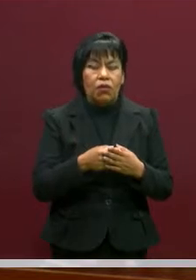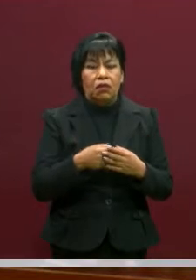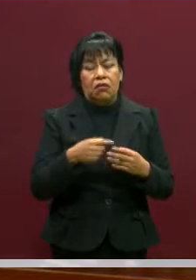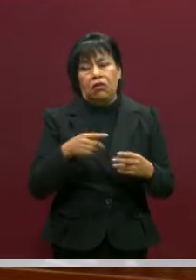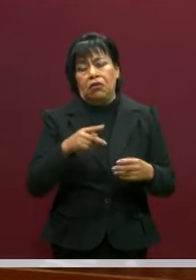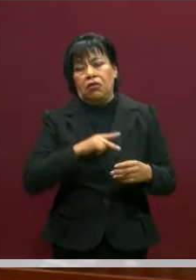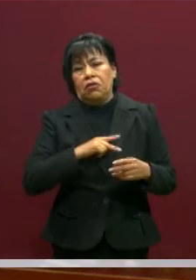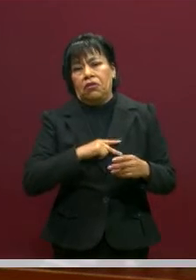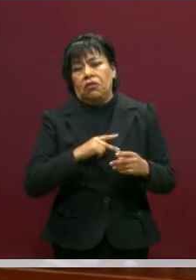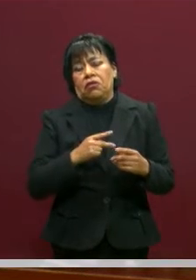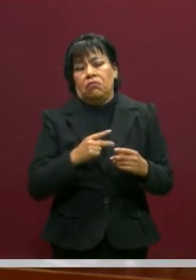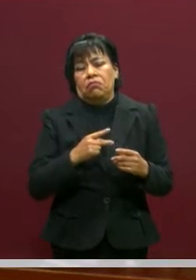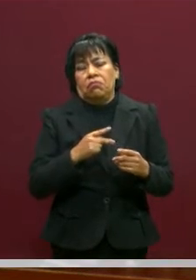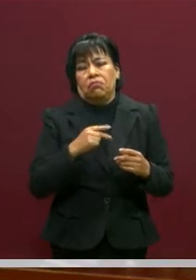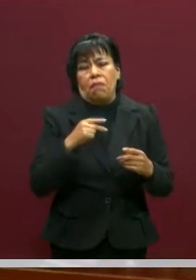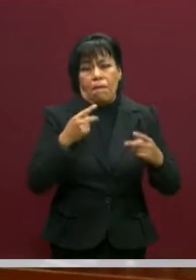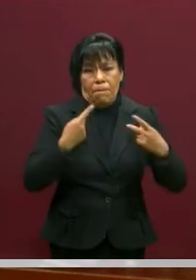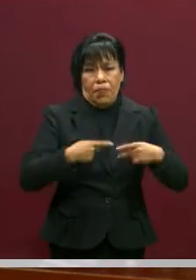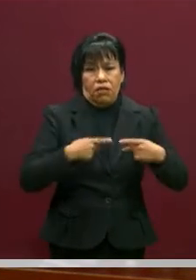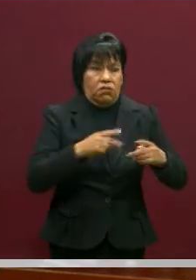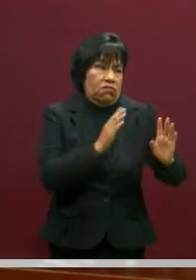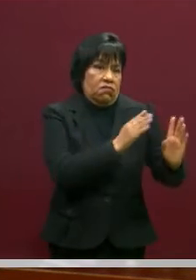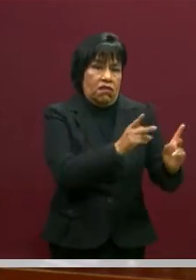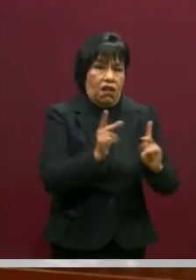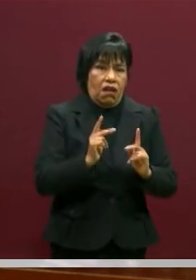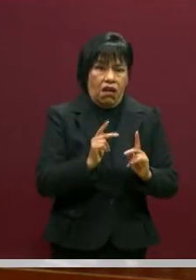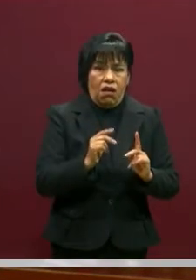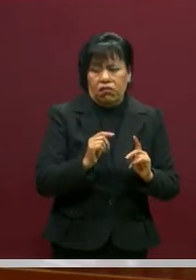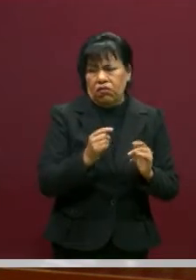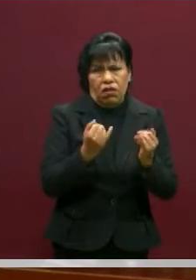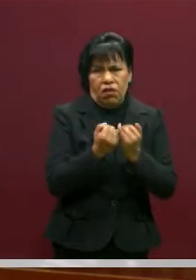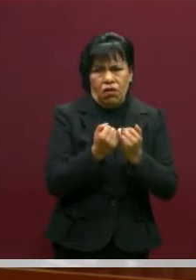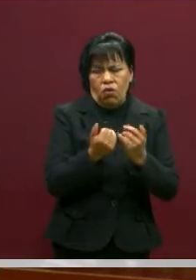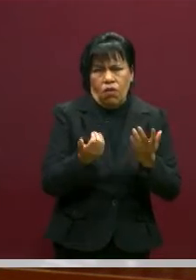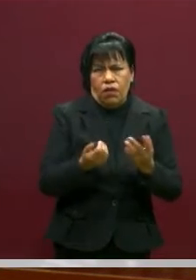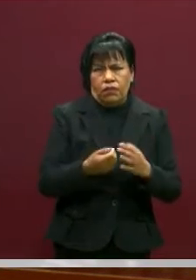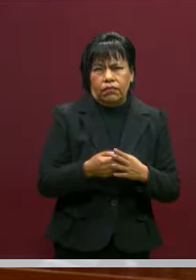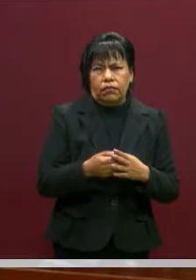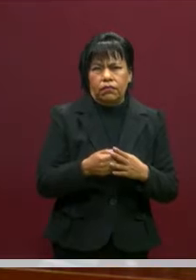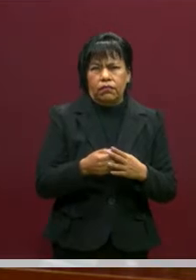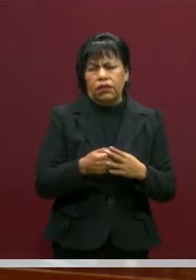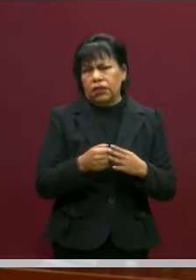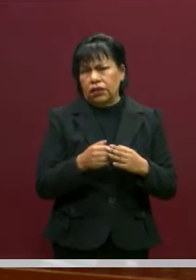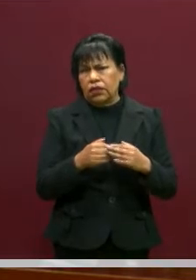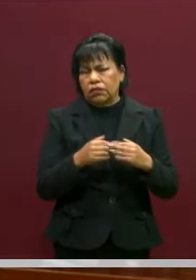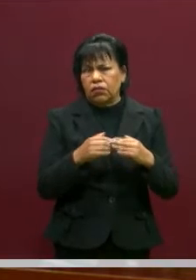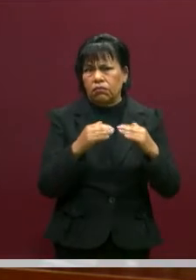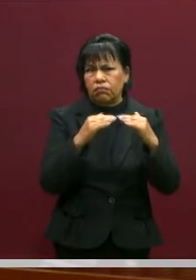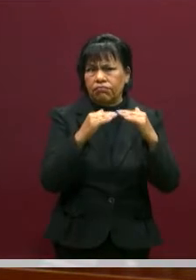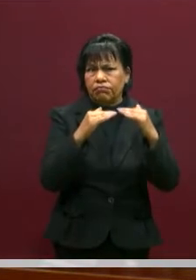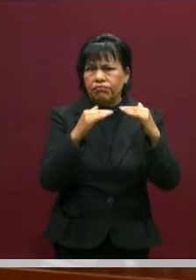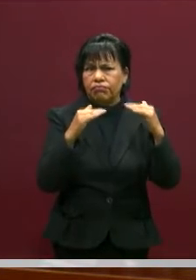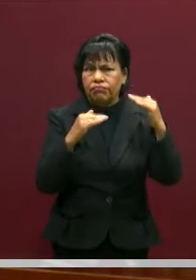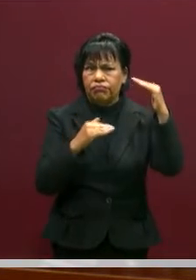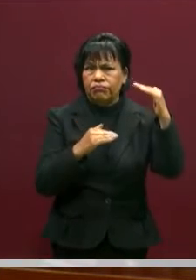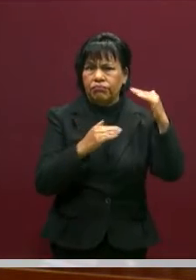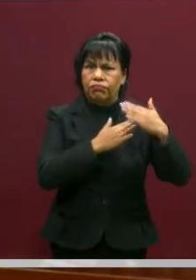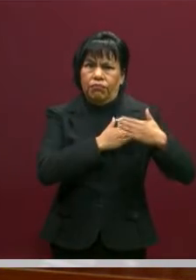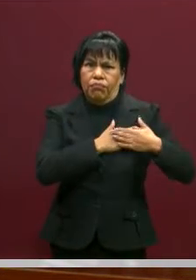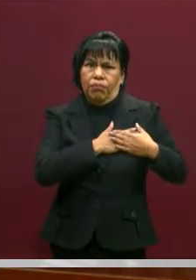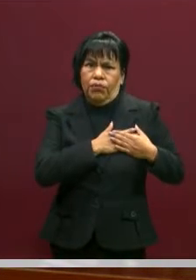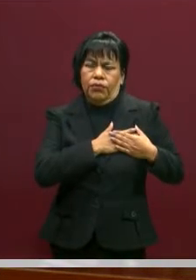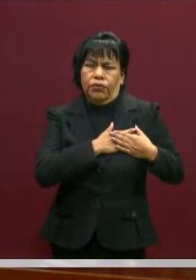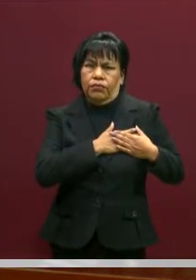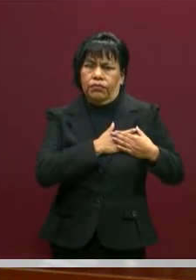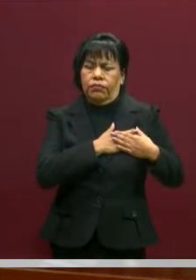hermanos o de mi prójimo, es como si lo hubieras hecho conmigo. Entonces, emparentan el amor del ser humano